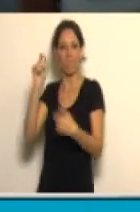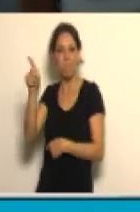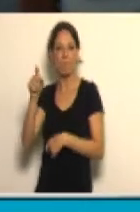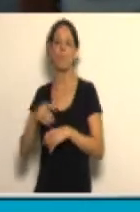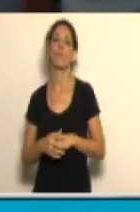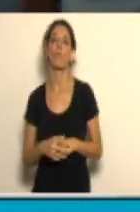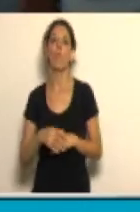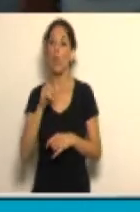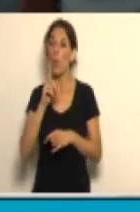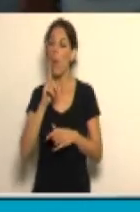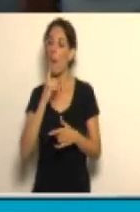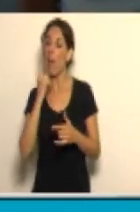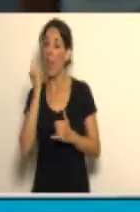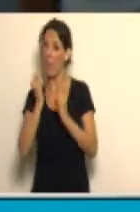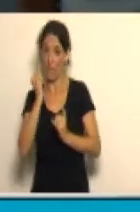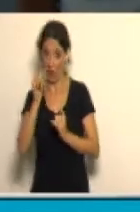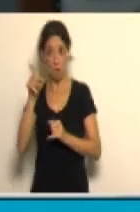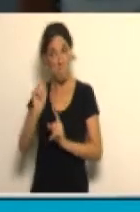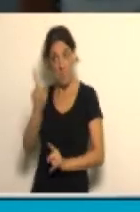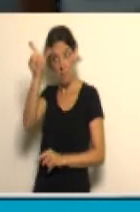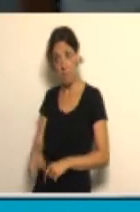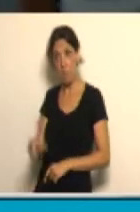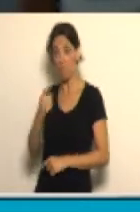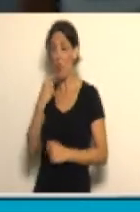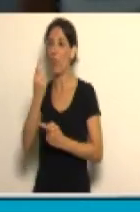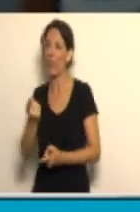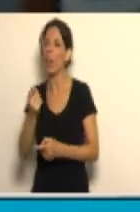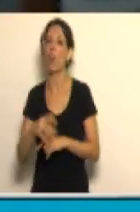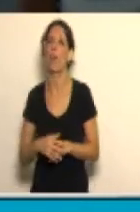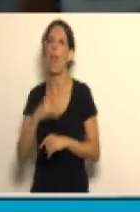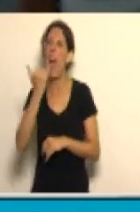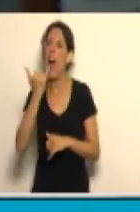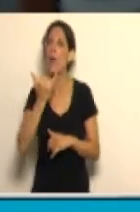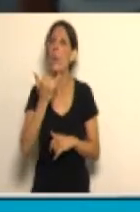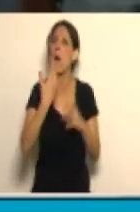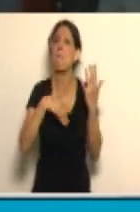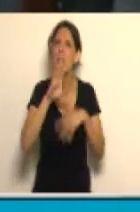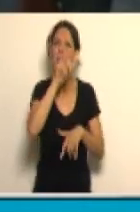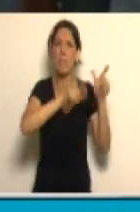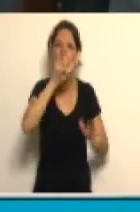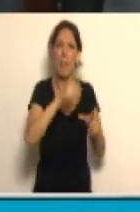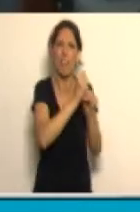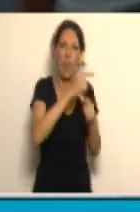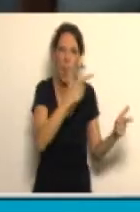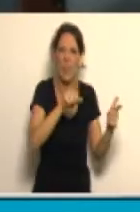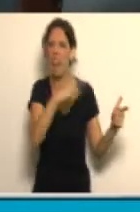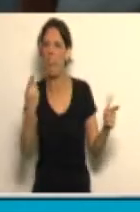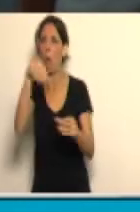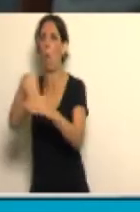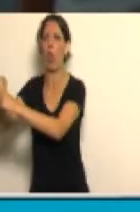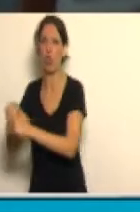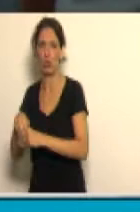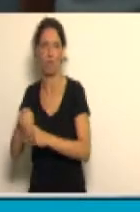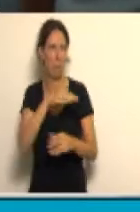una definición que él mismo dijo tenía más desocupados que votos. Y después que se